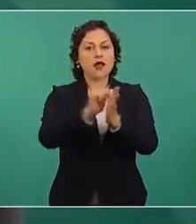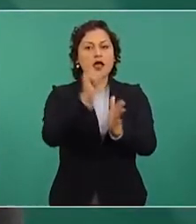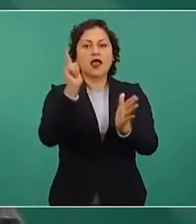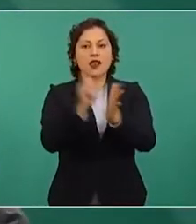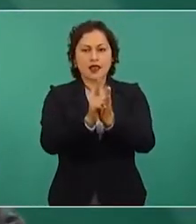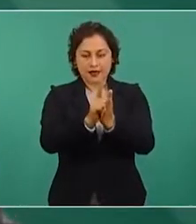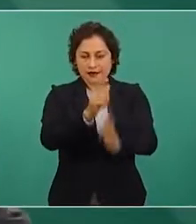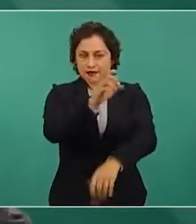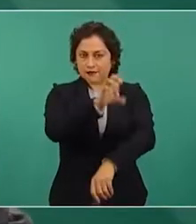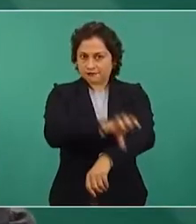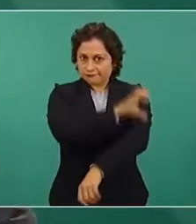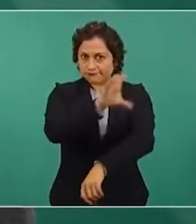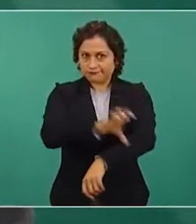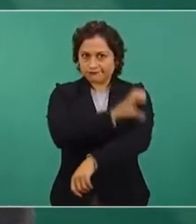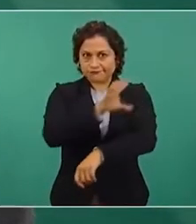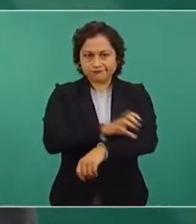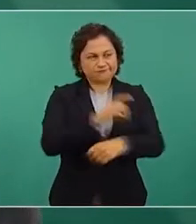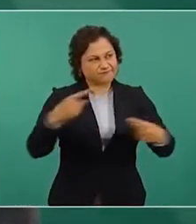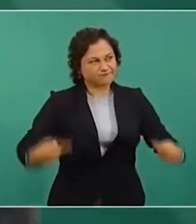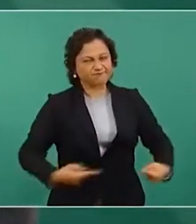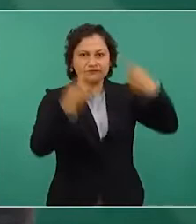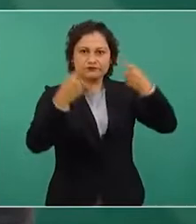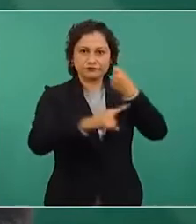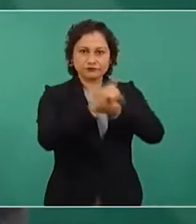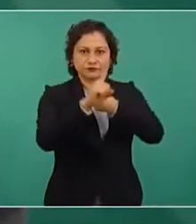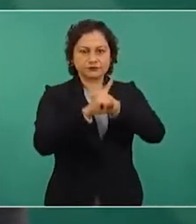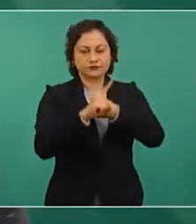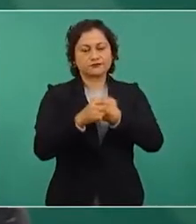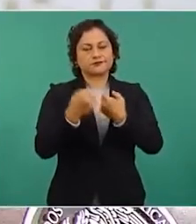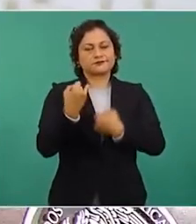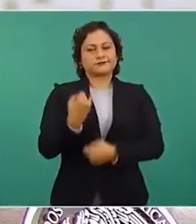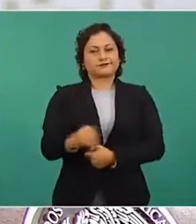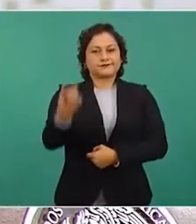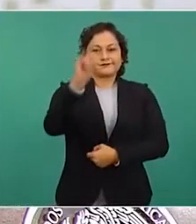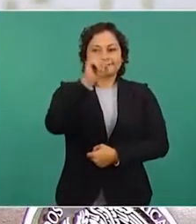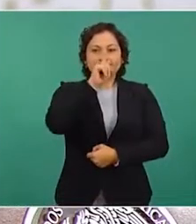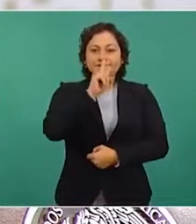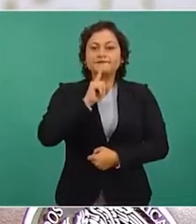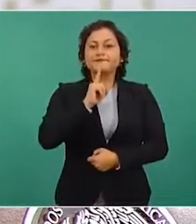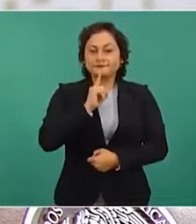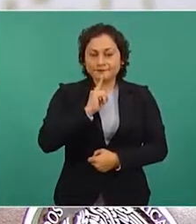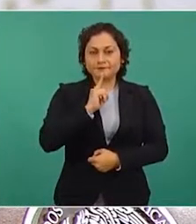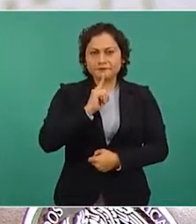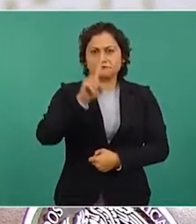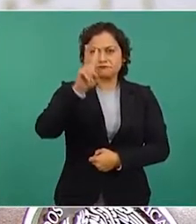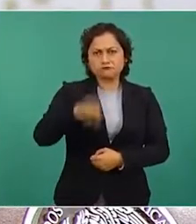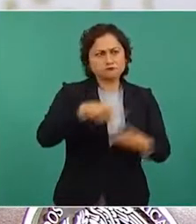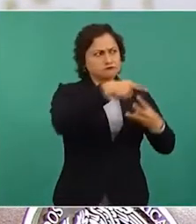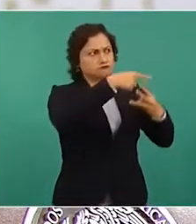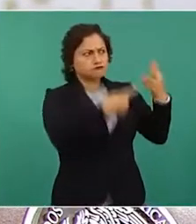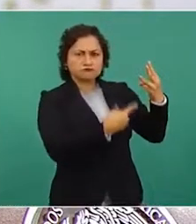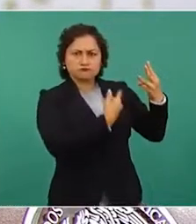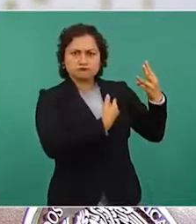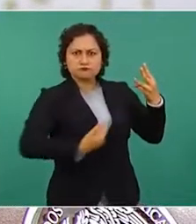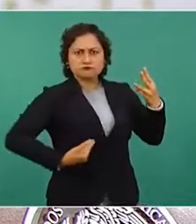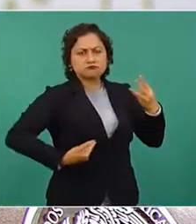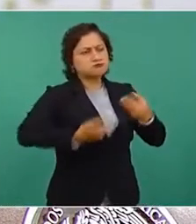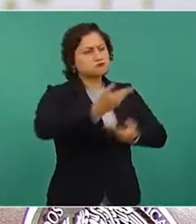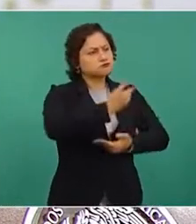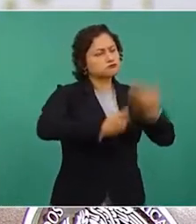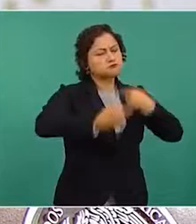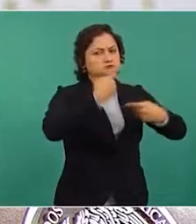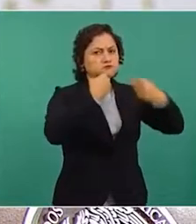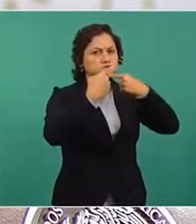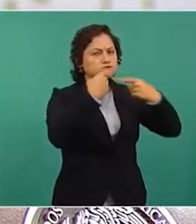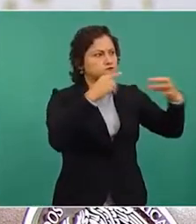Nada más alejado de la realidad, el diálogo tripartita demostró que hay una excelente relación entre los gobernantes de México, Canadá